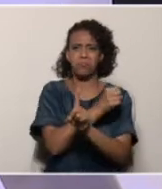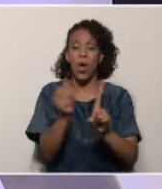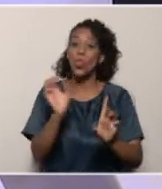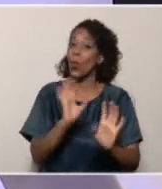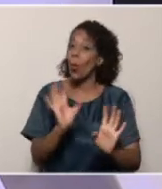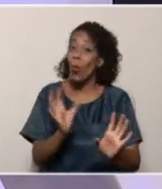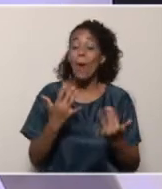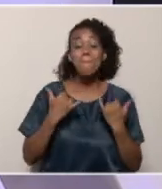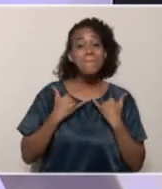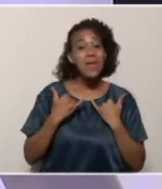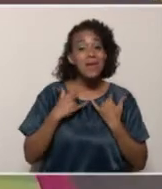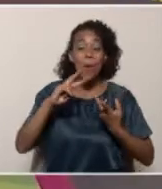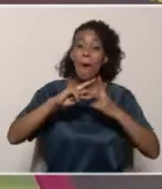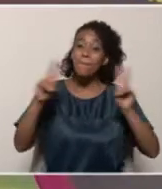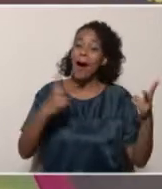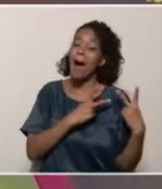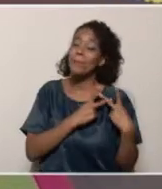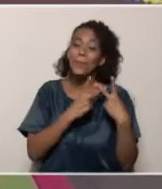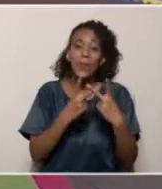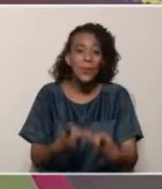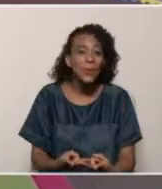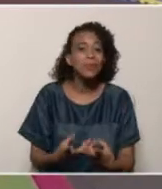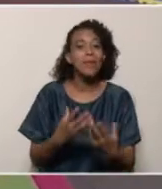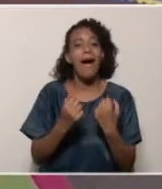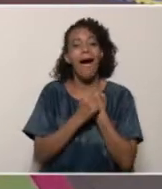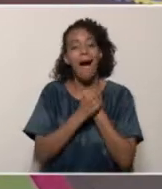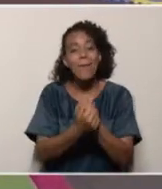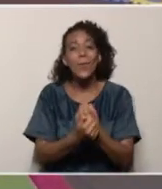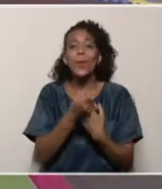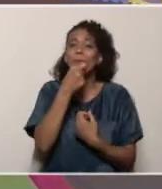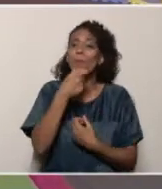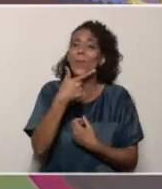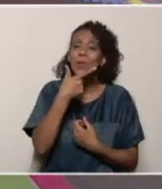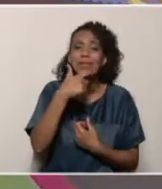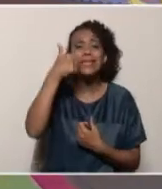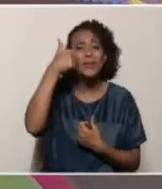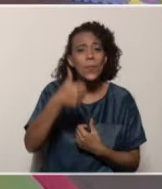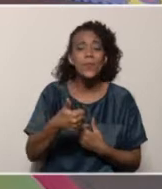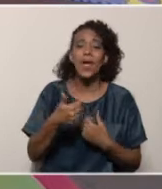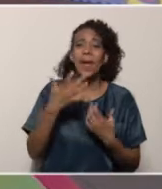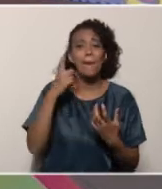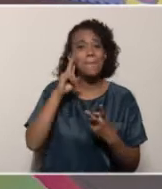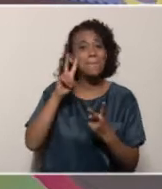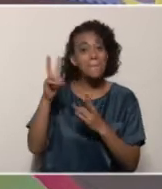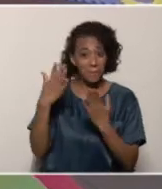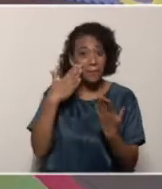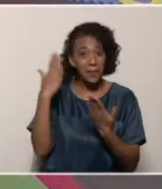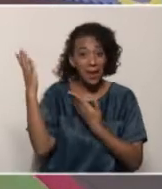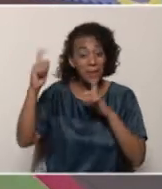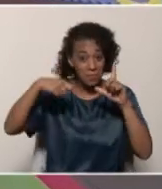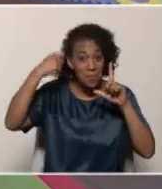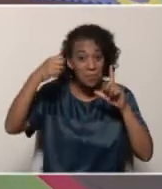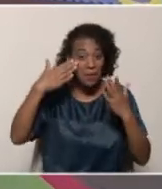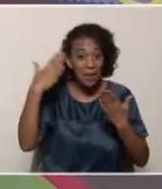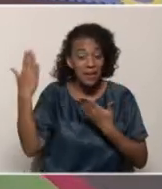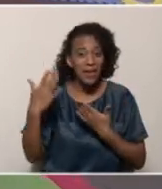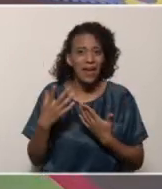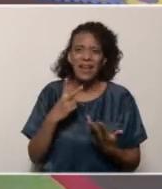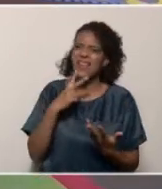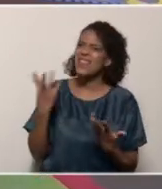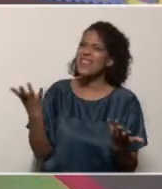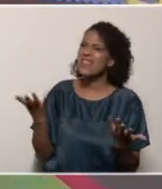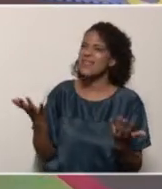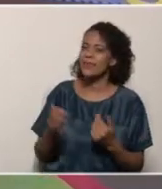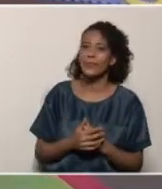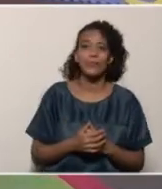Nosotros creemos en nosotros y en nuestra voluntad y eso es algo bien bonito cuando vemos estas actividades como las que estaban en este video. María, ¿qué tienes que decir